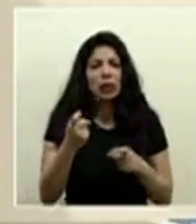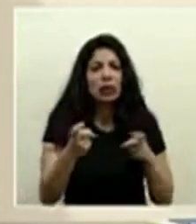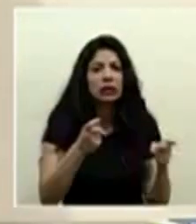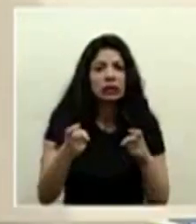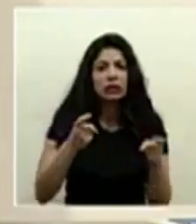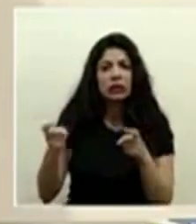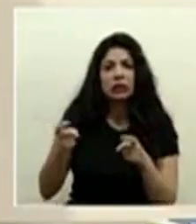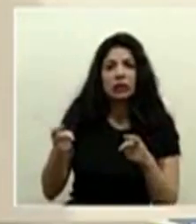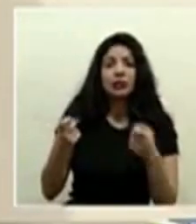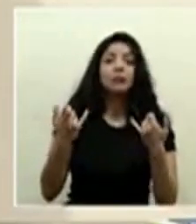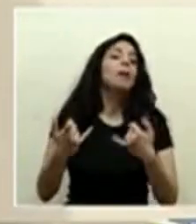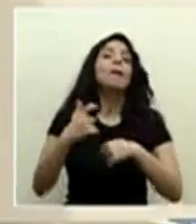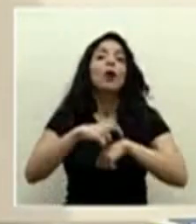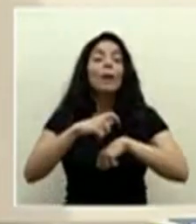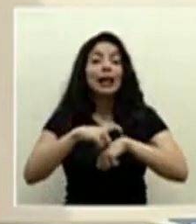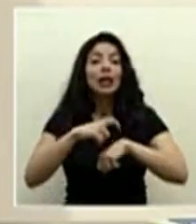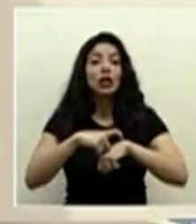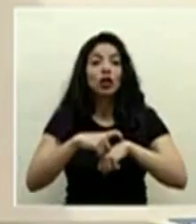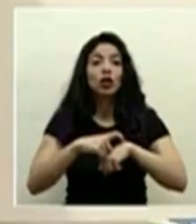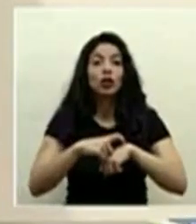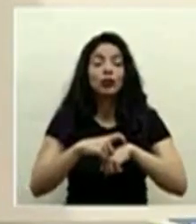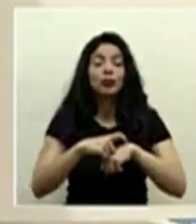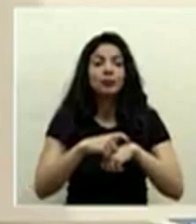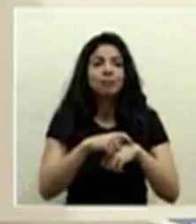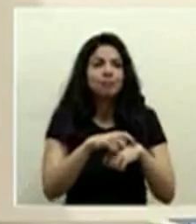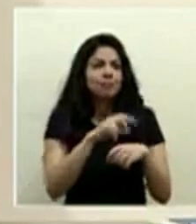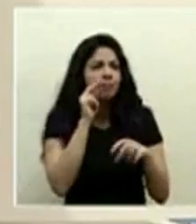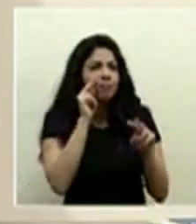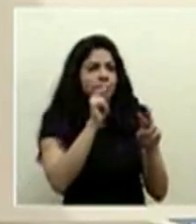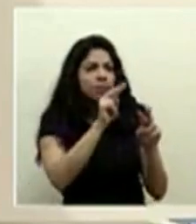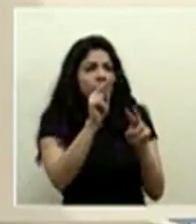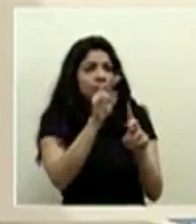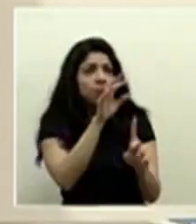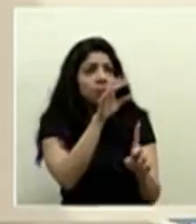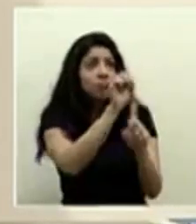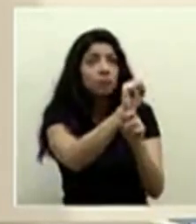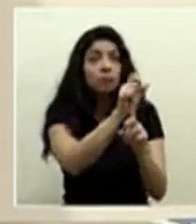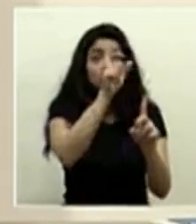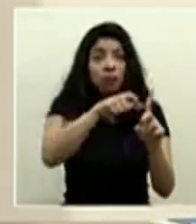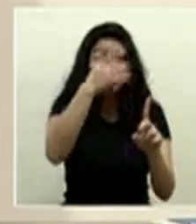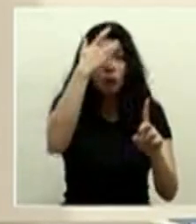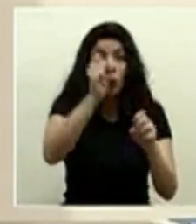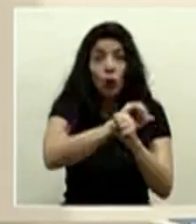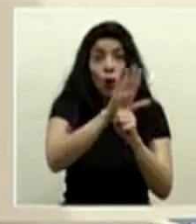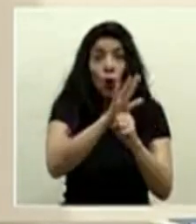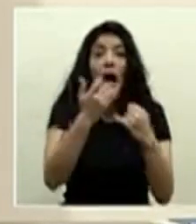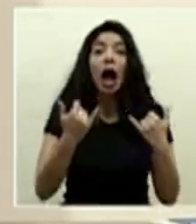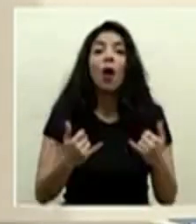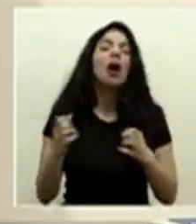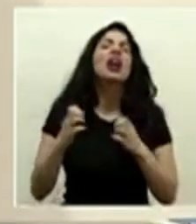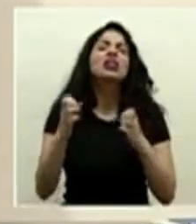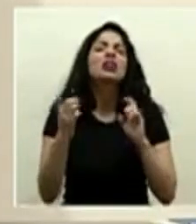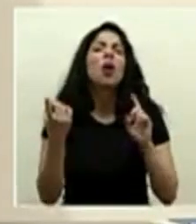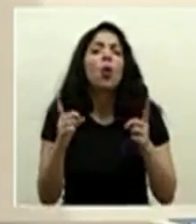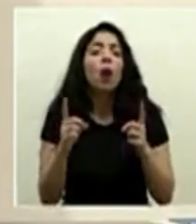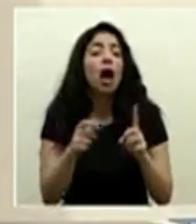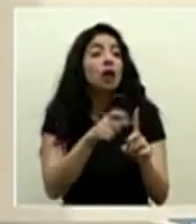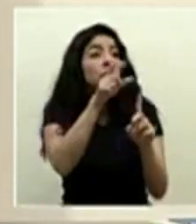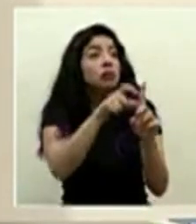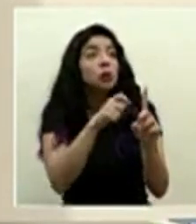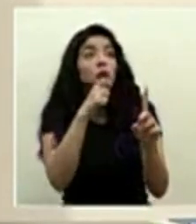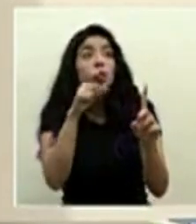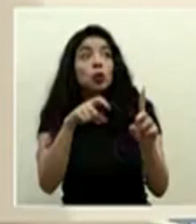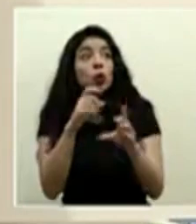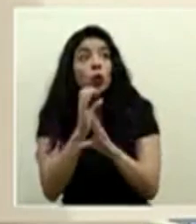en este momento donde se identifique y diagnostique un paciente COVID la estrategia es si no requiere de